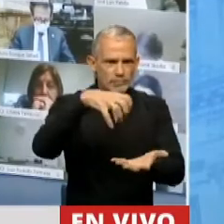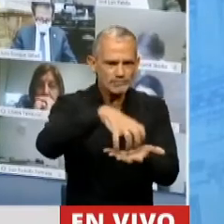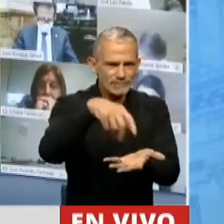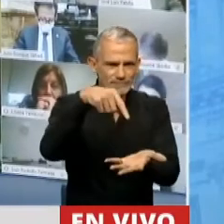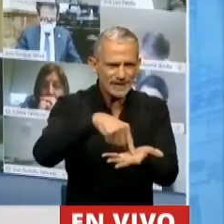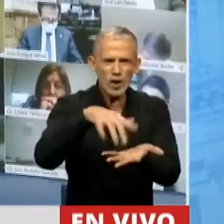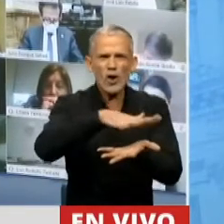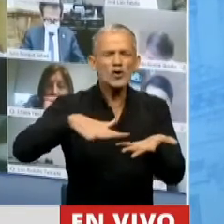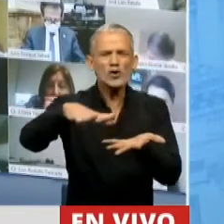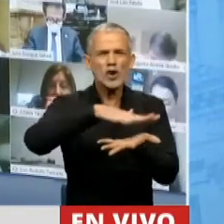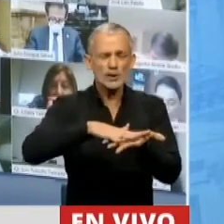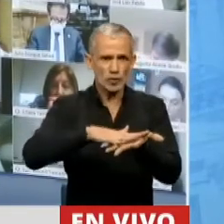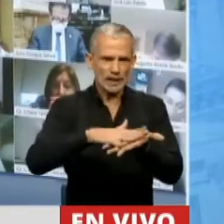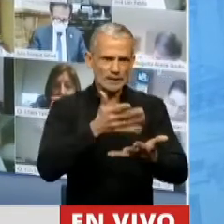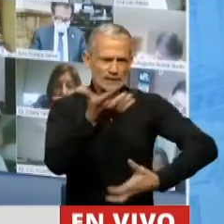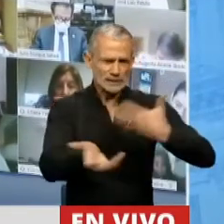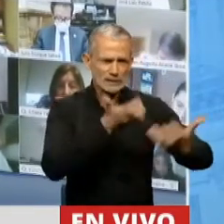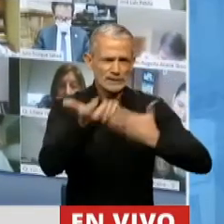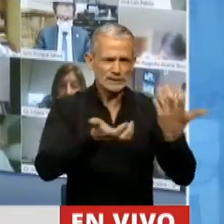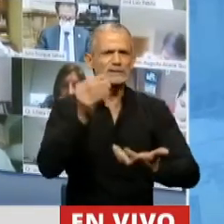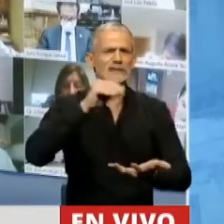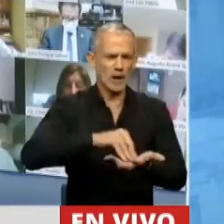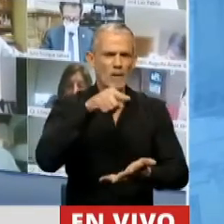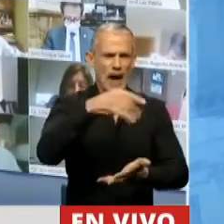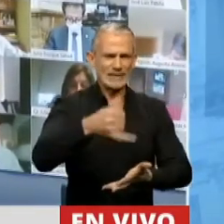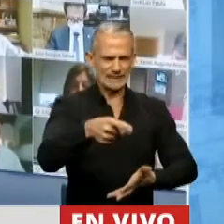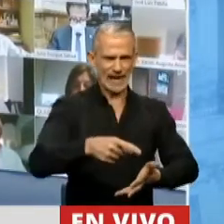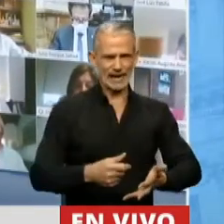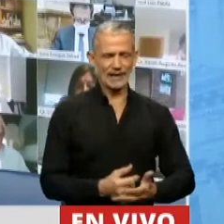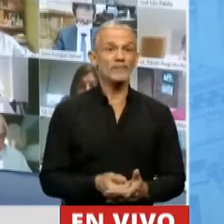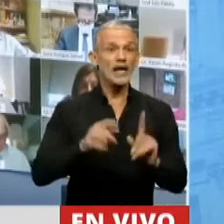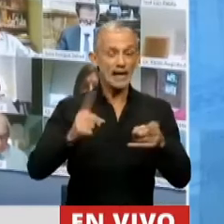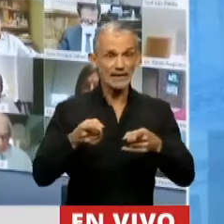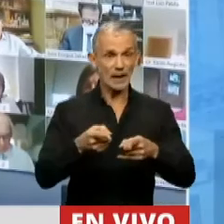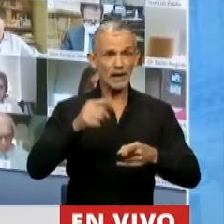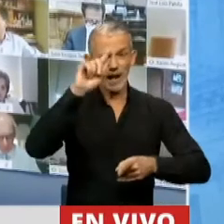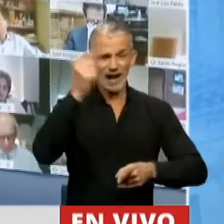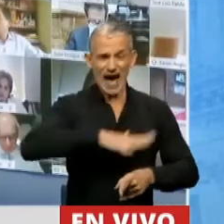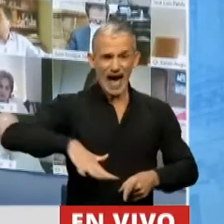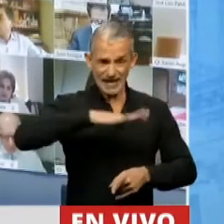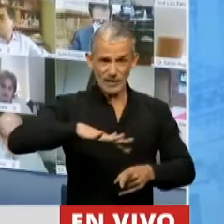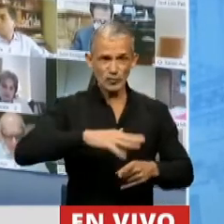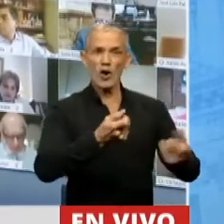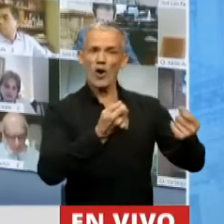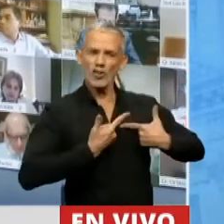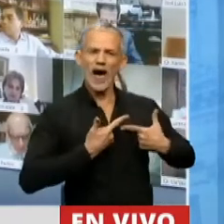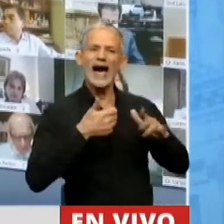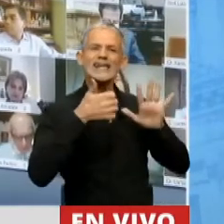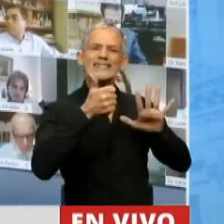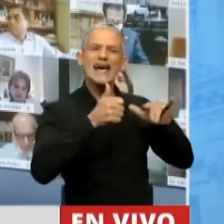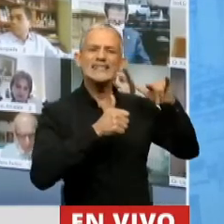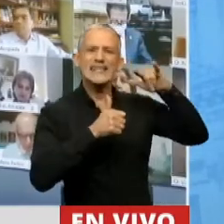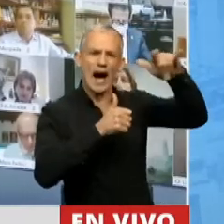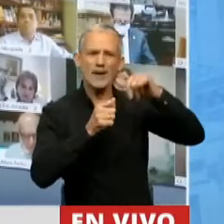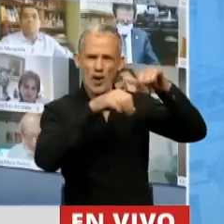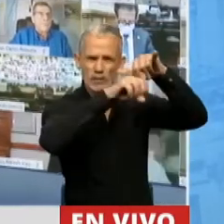en la zona más caliente de estos frentes de incendio, sino que además la Nación nos ha provisto 6 aviones